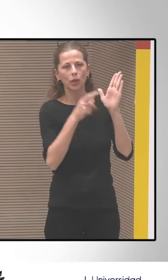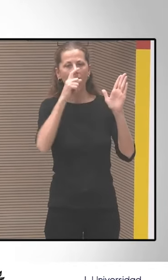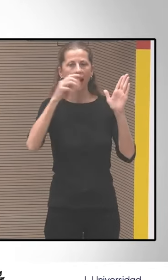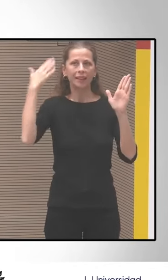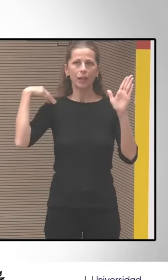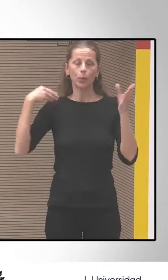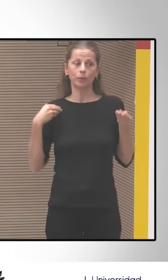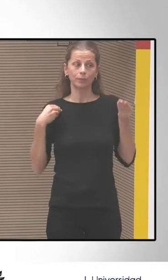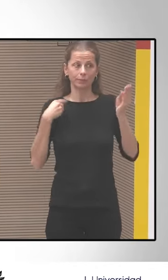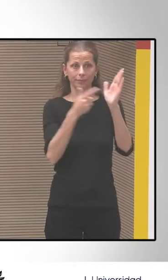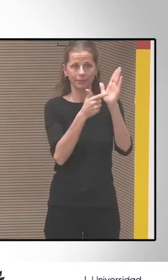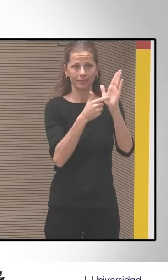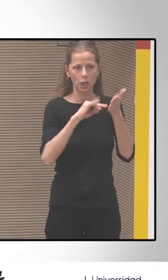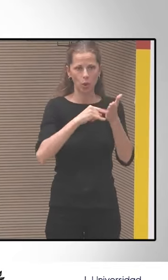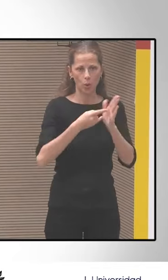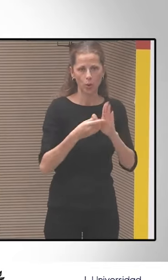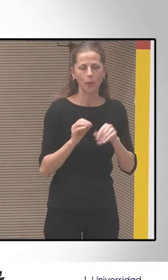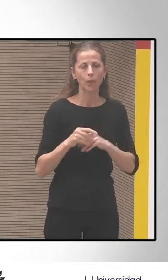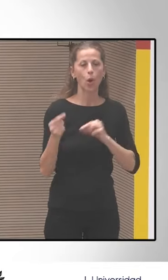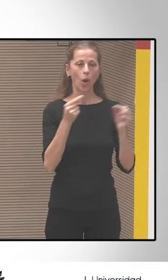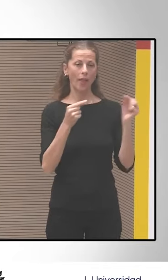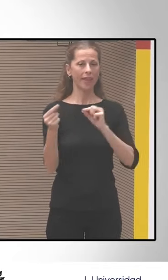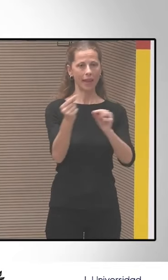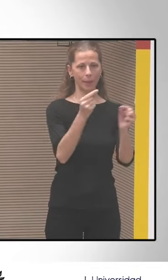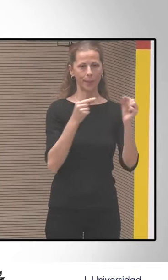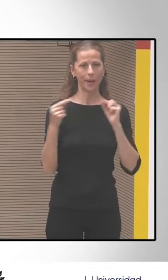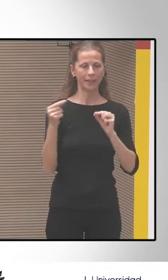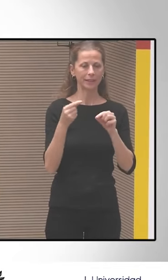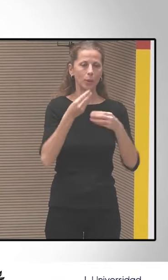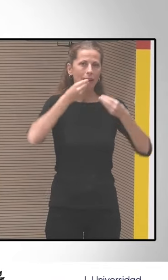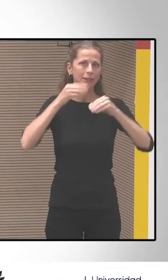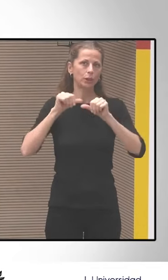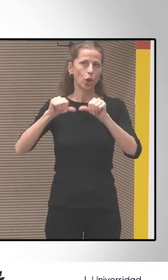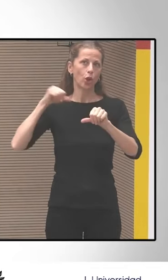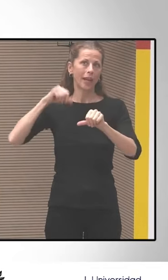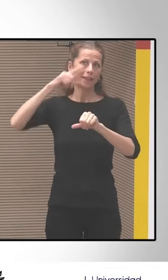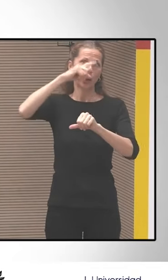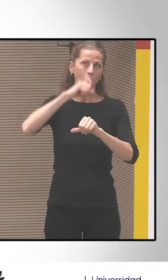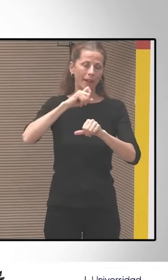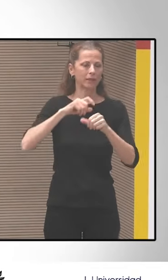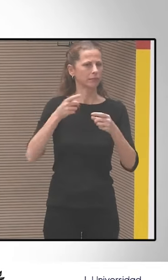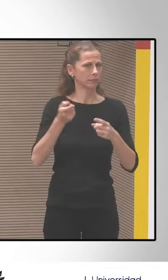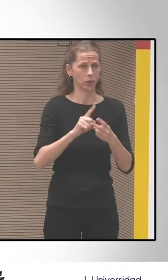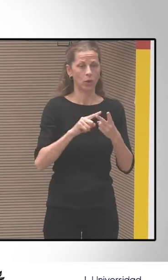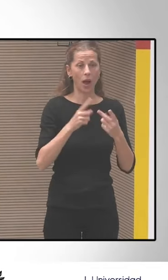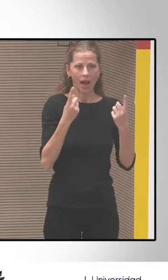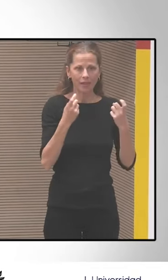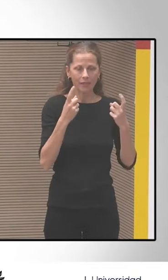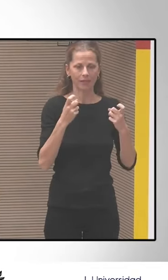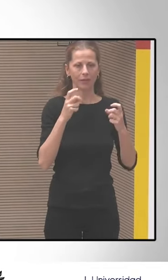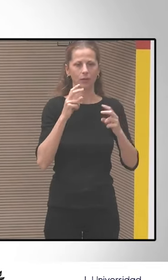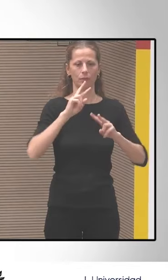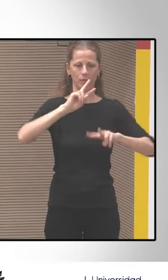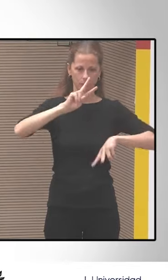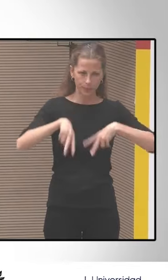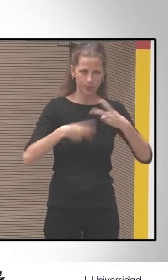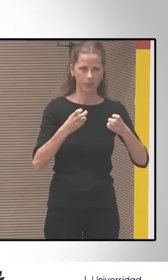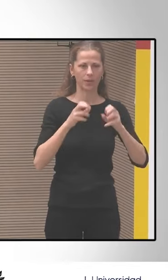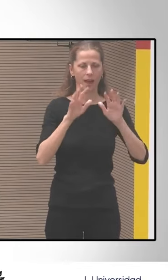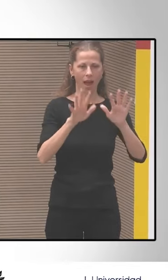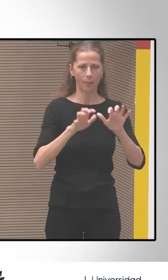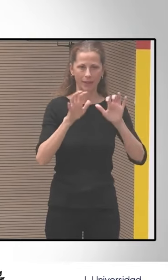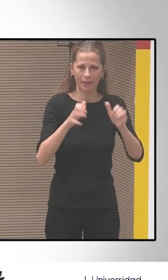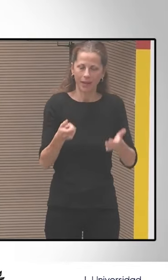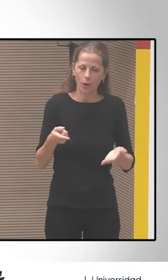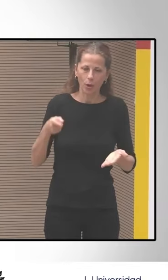con con debates anquilosados en el pasado sino que tenemos que empezar a reaprender y reexpresar